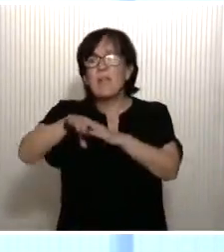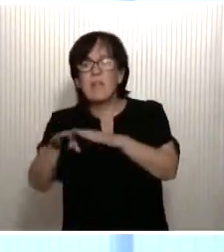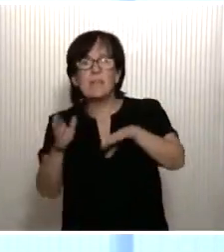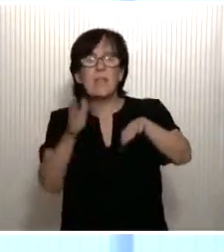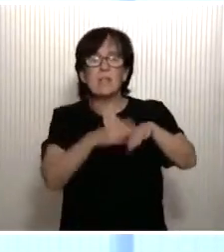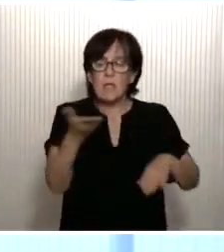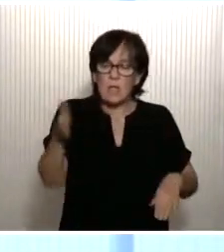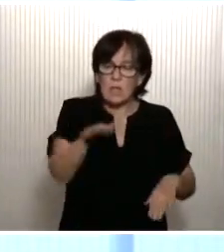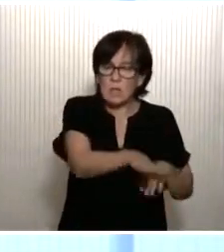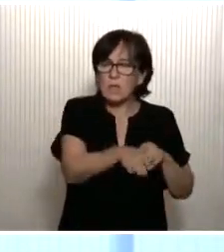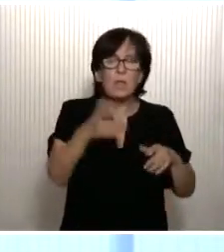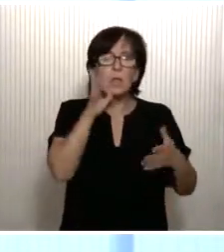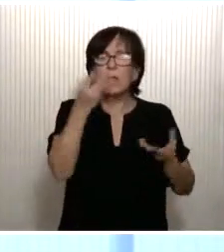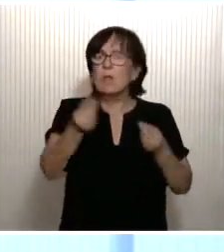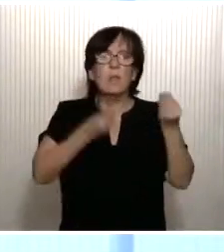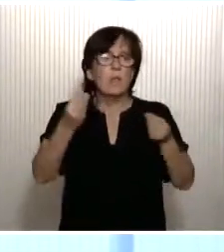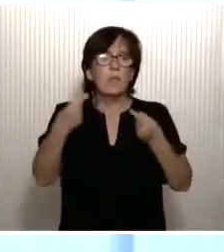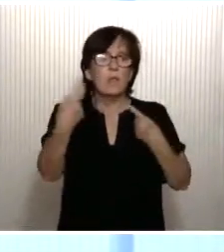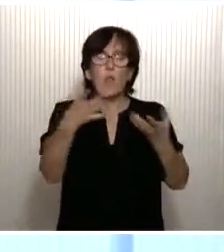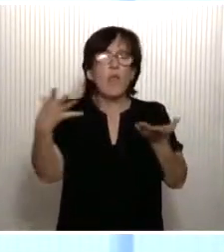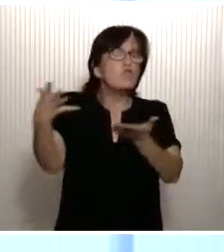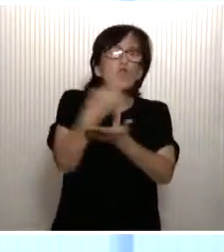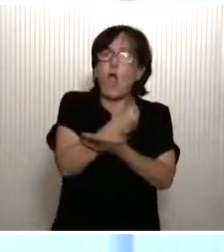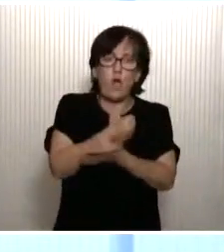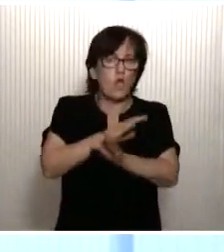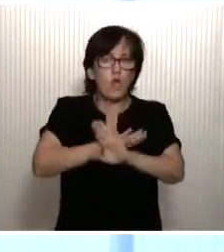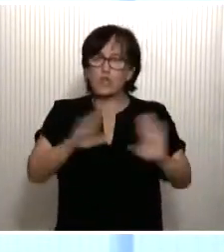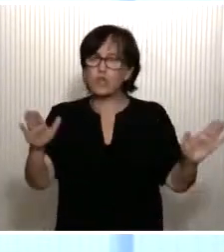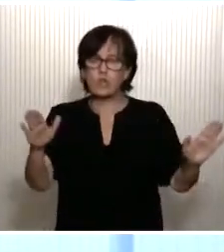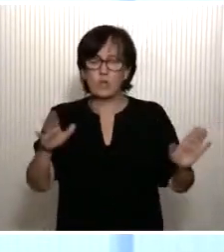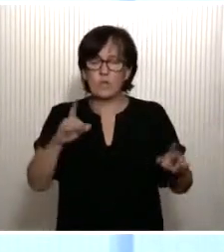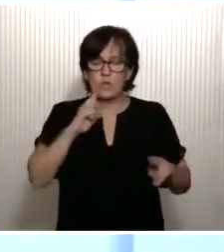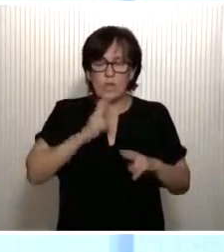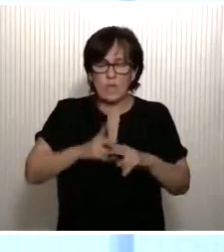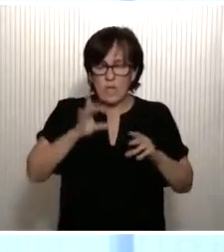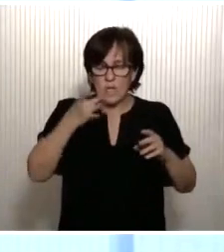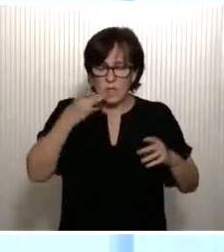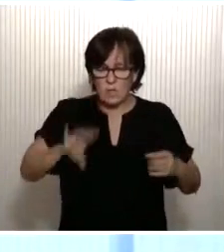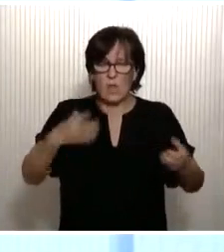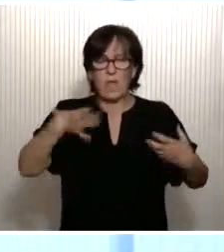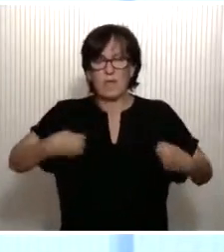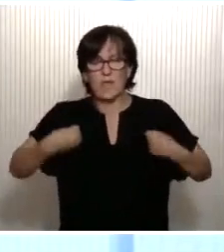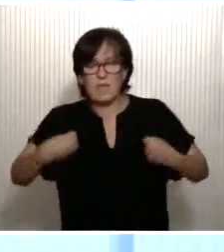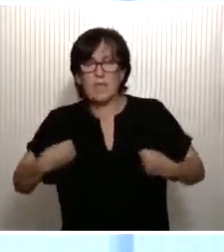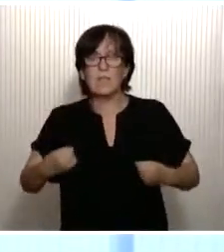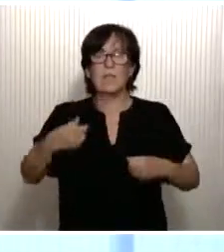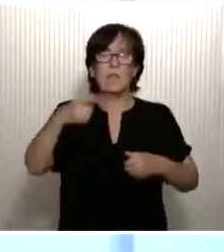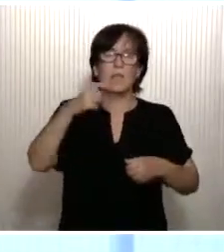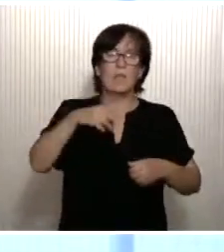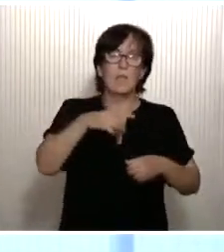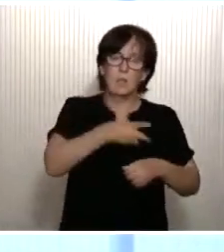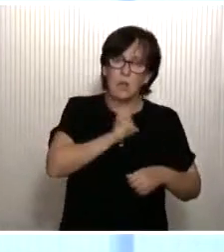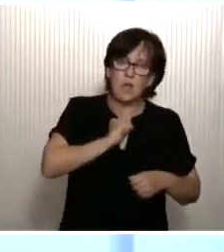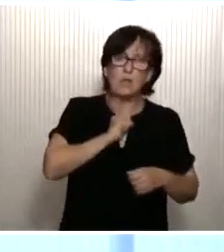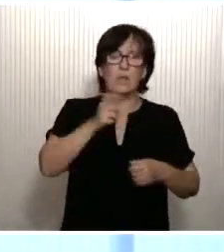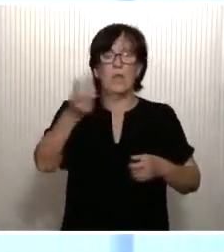Hay fallecidos, hospitalizados, infectados de todos. Igual que hay sanitarios, militares, policías, limpiadores, maestros, empresarios que